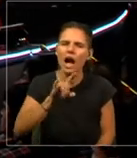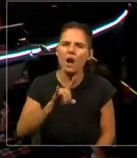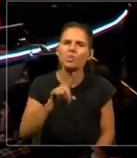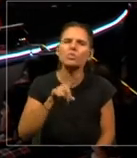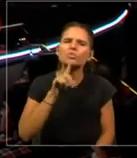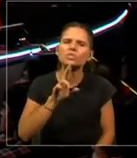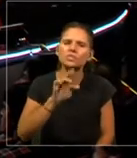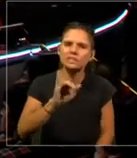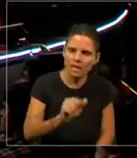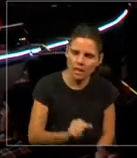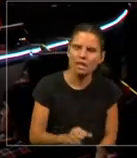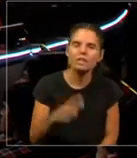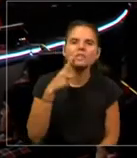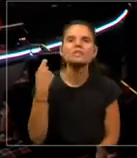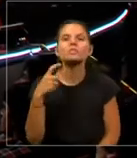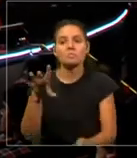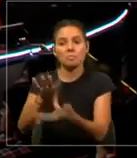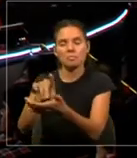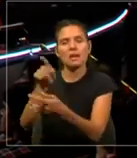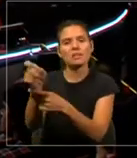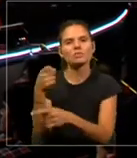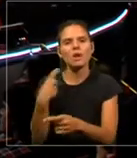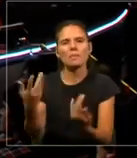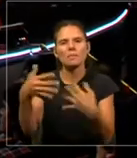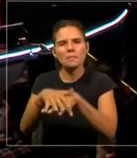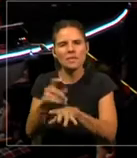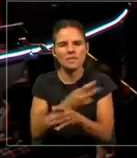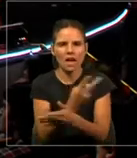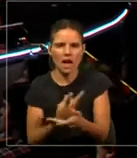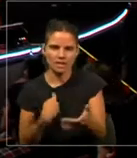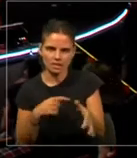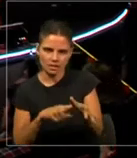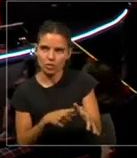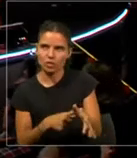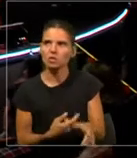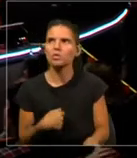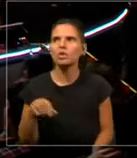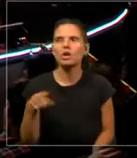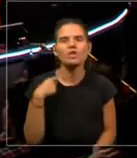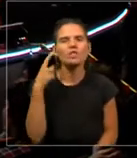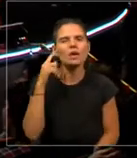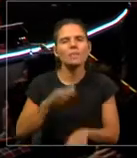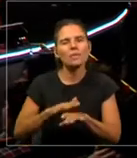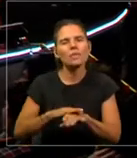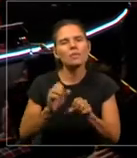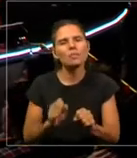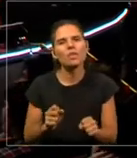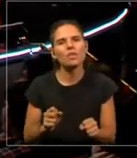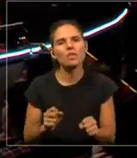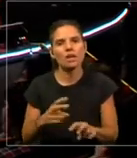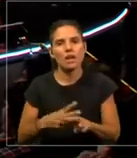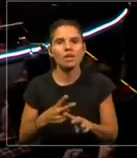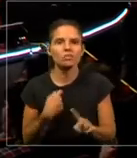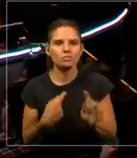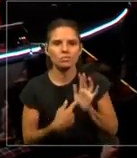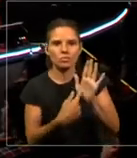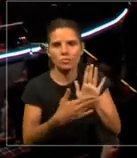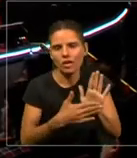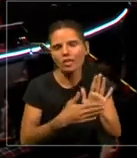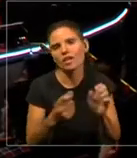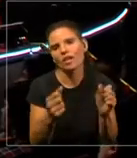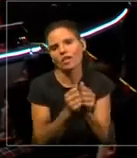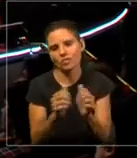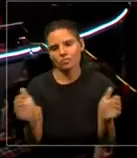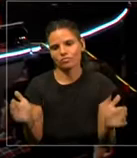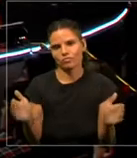poco la meca del arte tecnológico. Y yo había solicitado hacer la performance con los bebés humanos. Le había dicho, tenemos que hacer